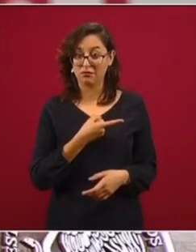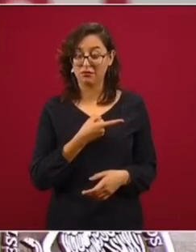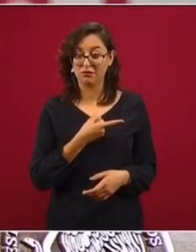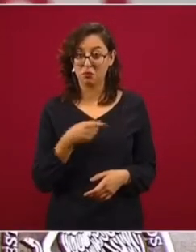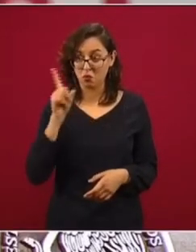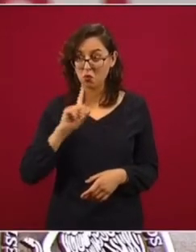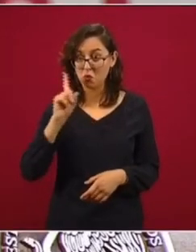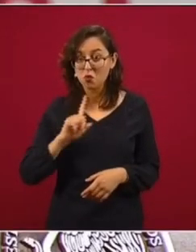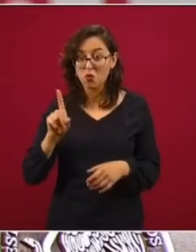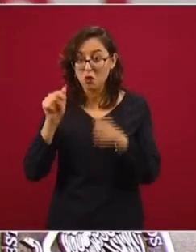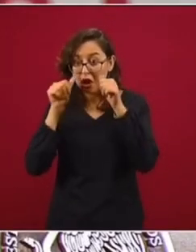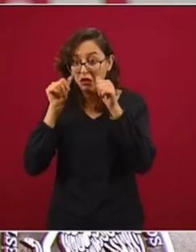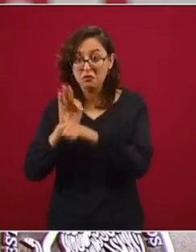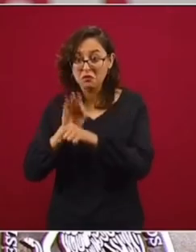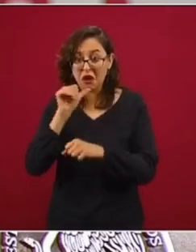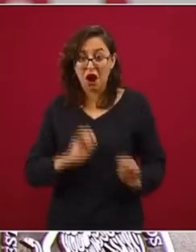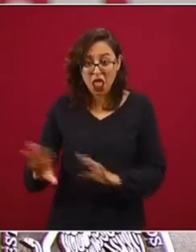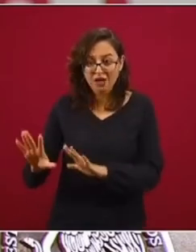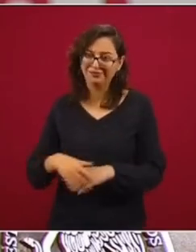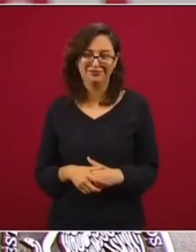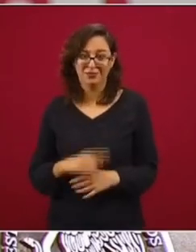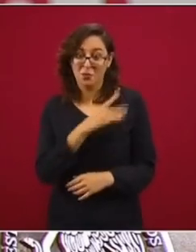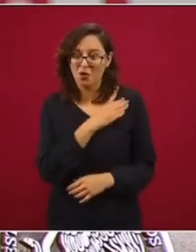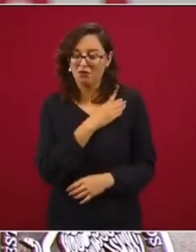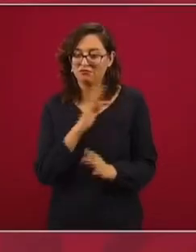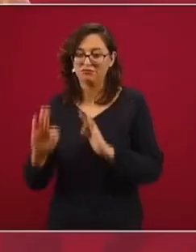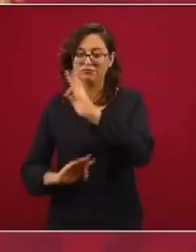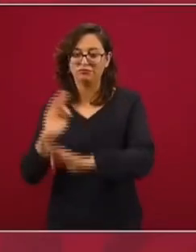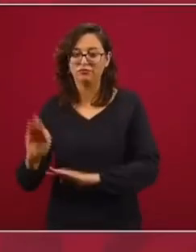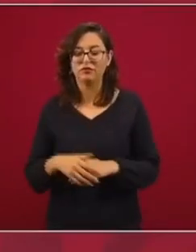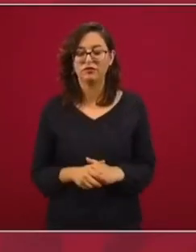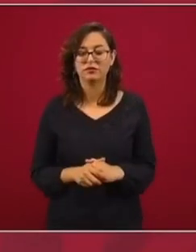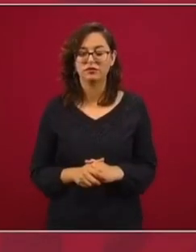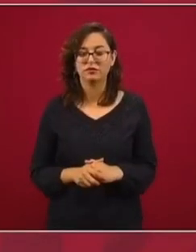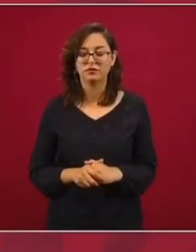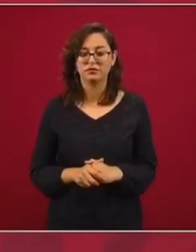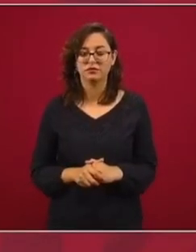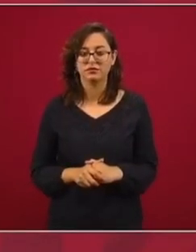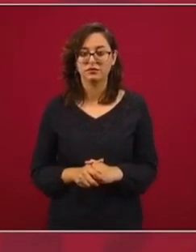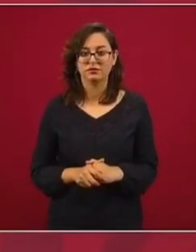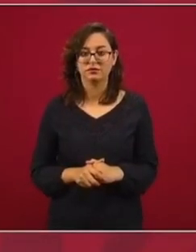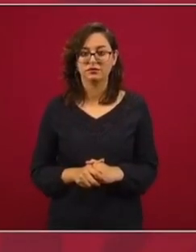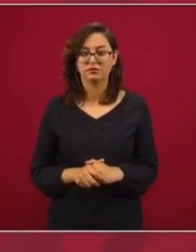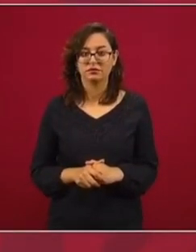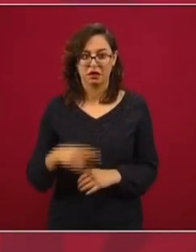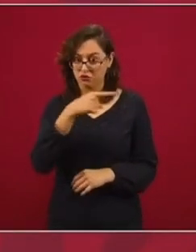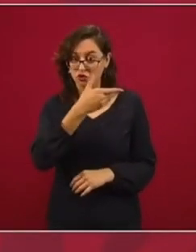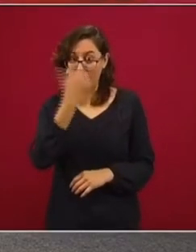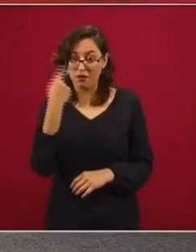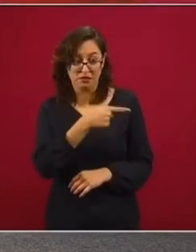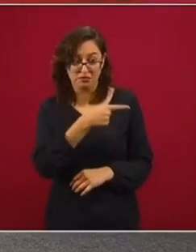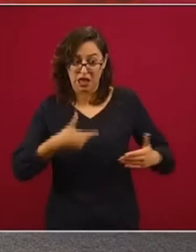sin atención, sin protección a una mujer, que no va a saber que viene de una mujer.